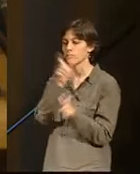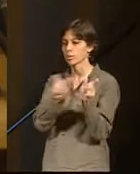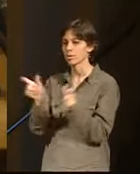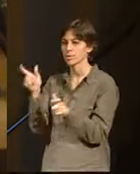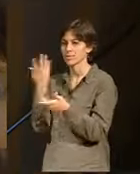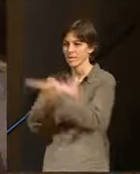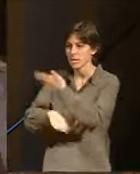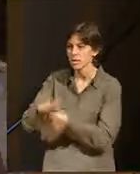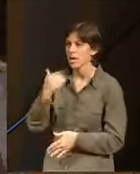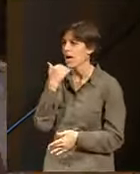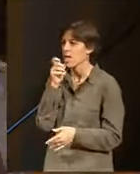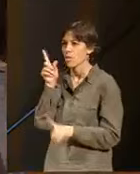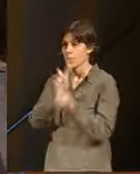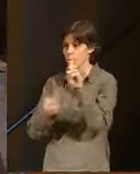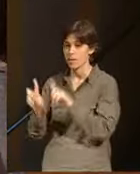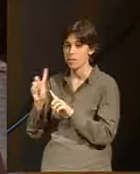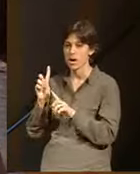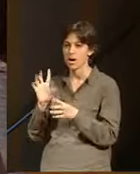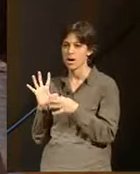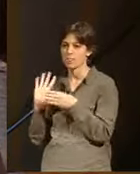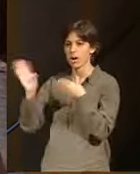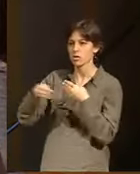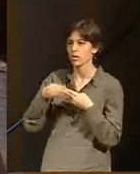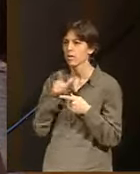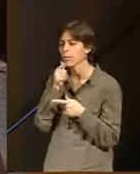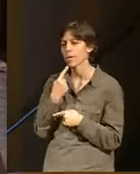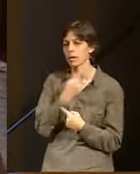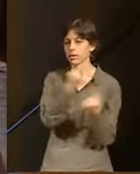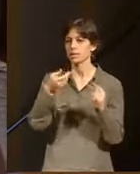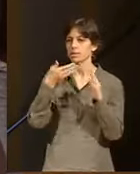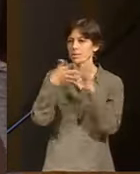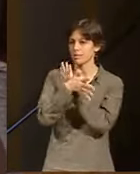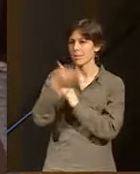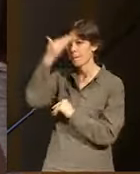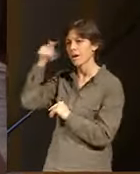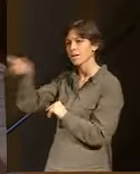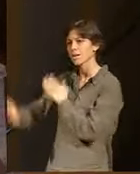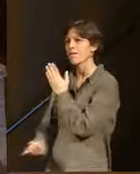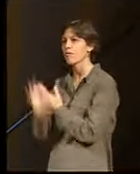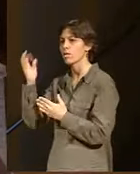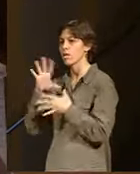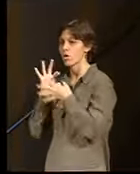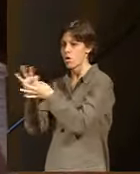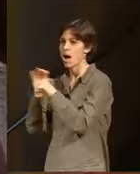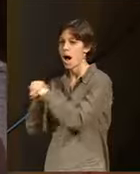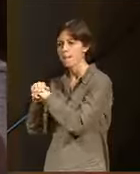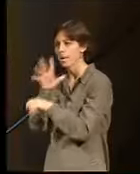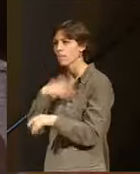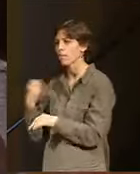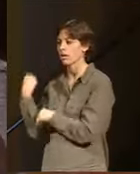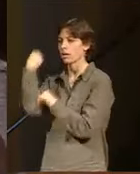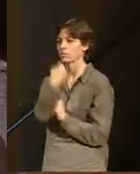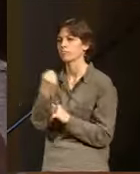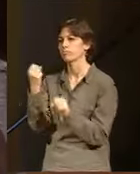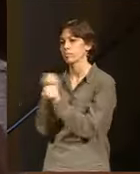minusvalía o que tenga alguna problemática asociada, pues le digáis que ahí en Paterna tienen una fundación amiga que les va a ayudar a encontrar un